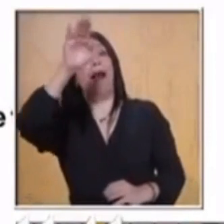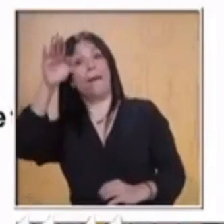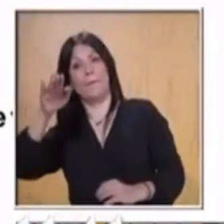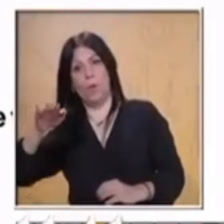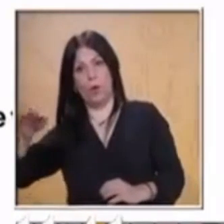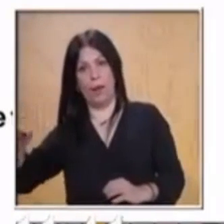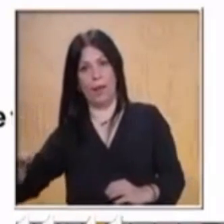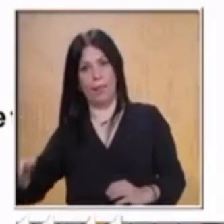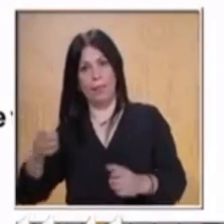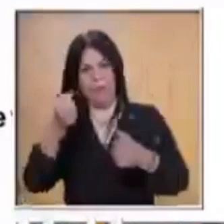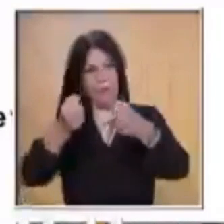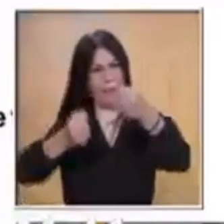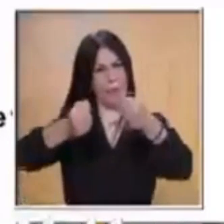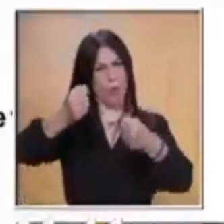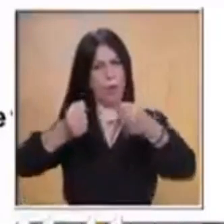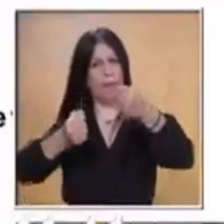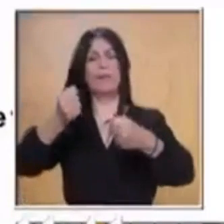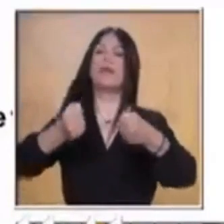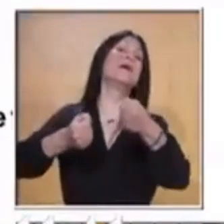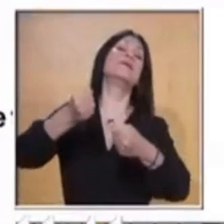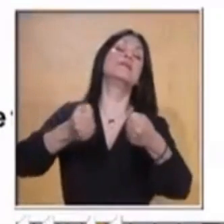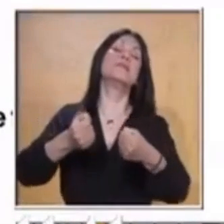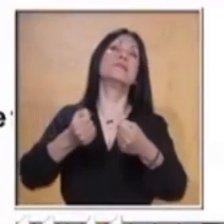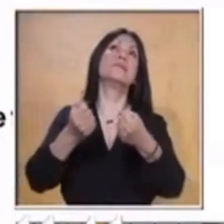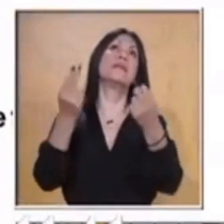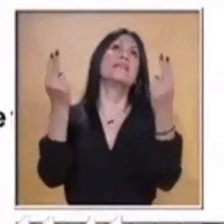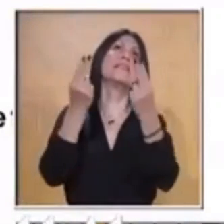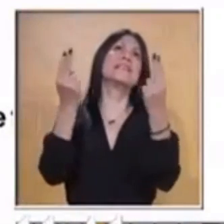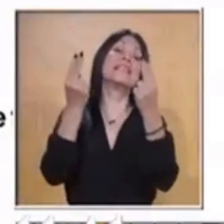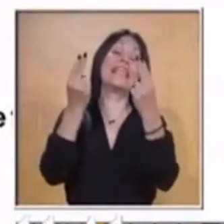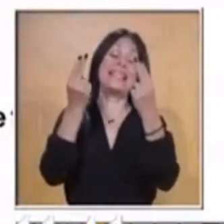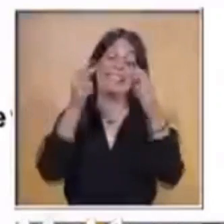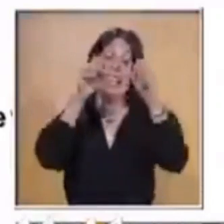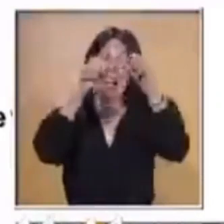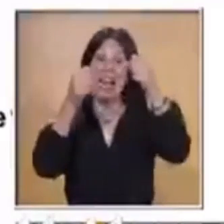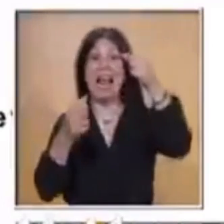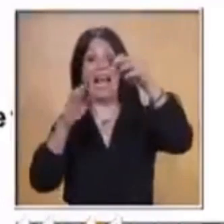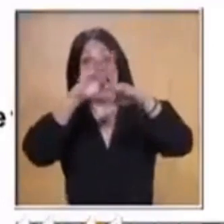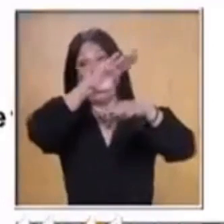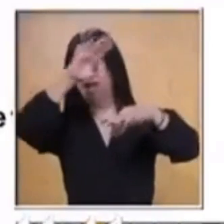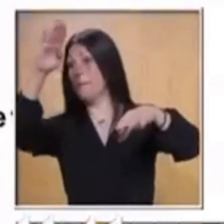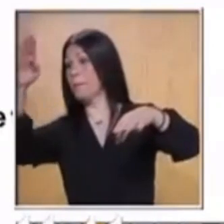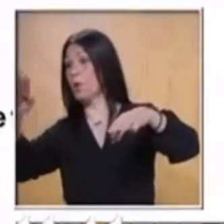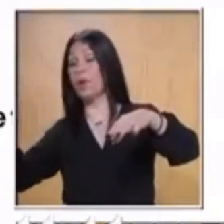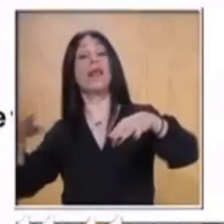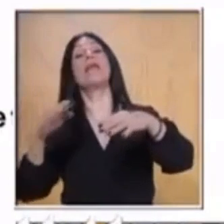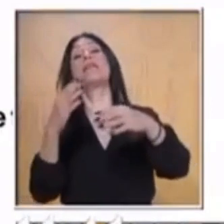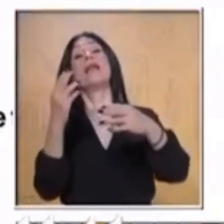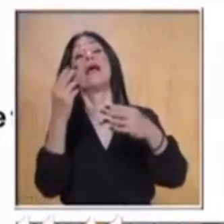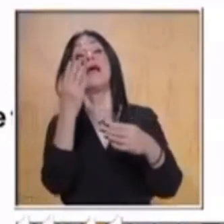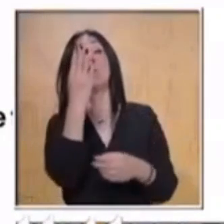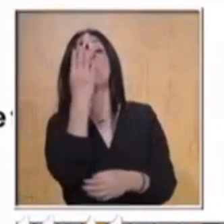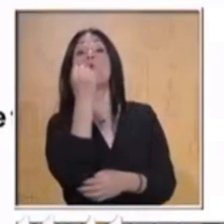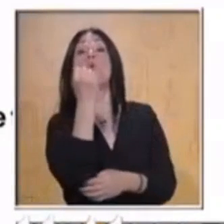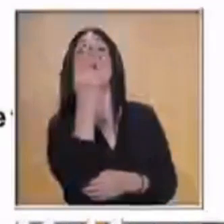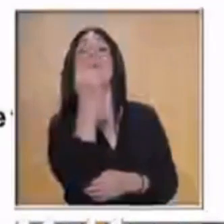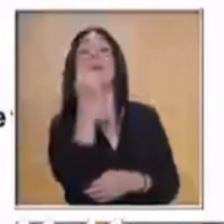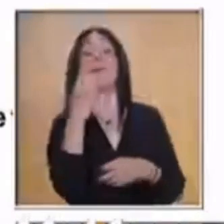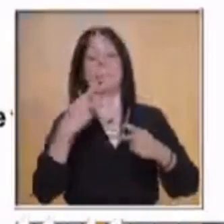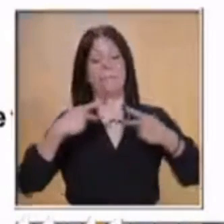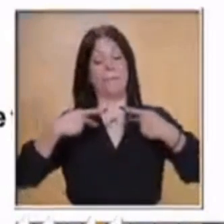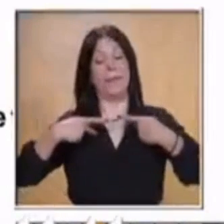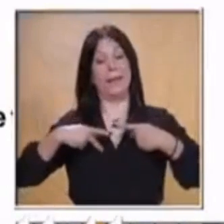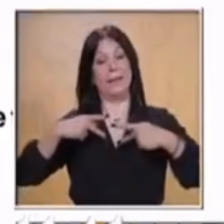¿cuántas camionetas se necesitan? Cambian los datos porque son, en la opción número dos, nueve pasajeros que ya